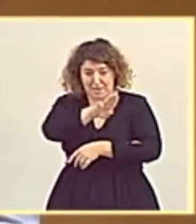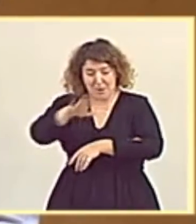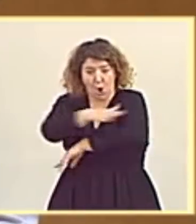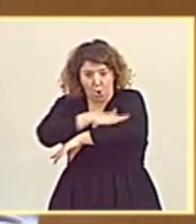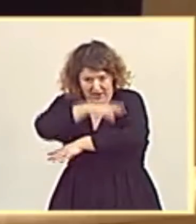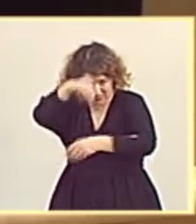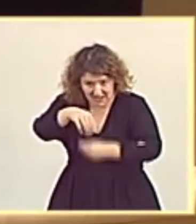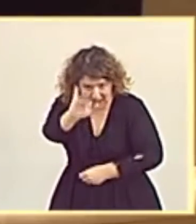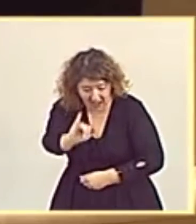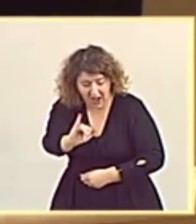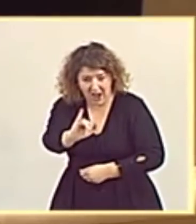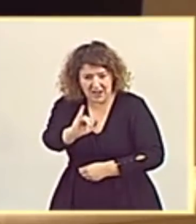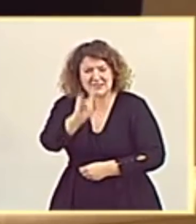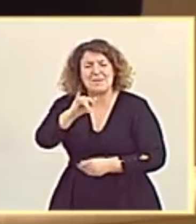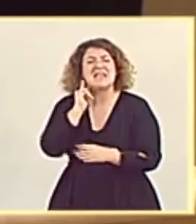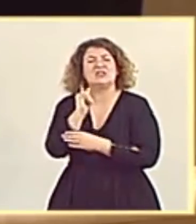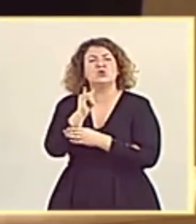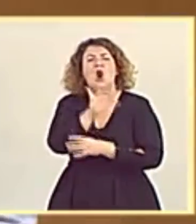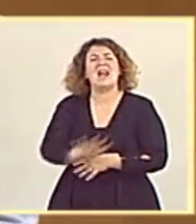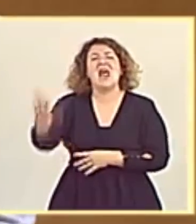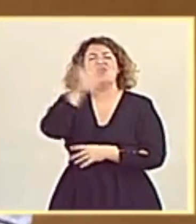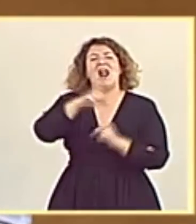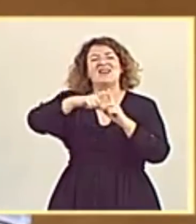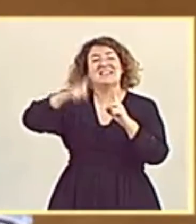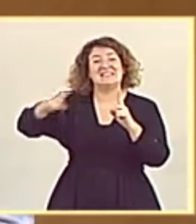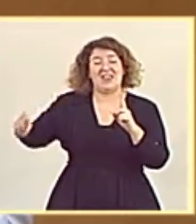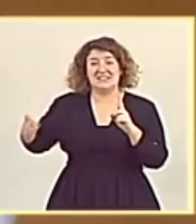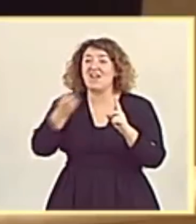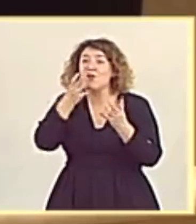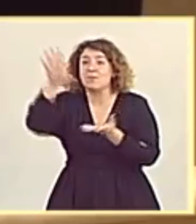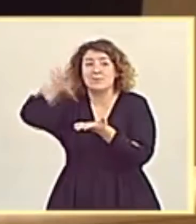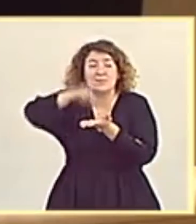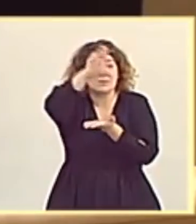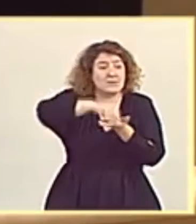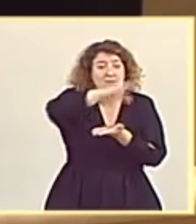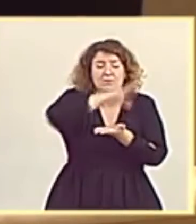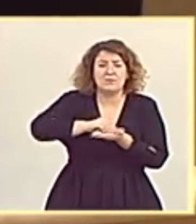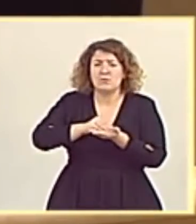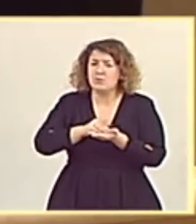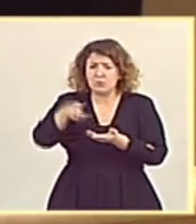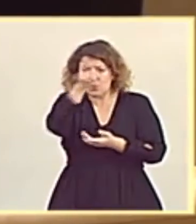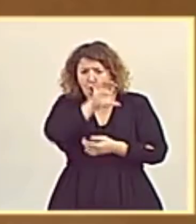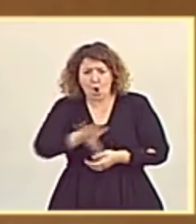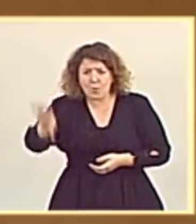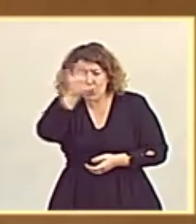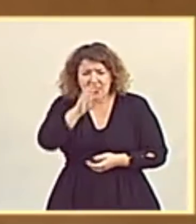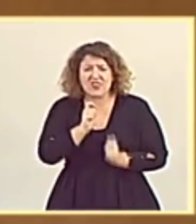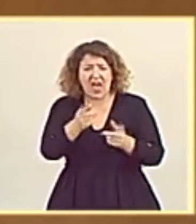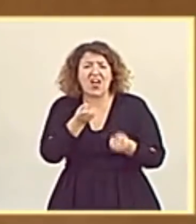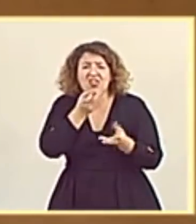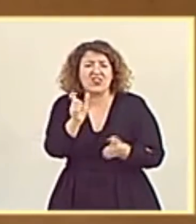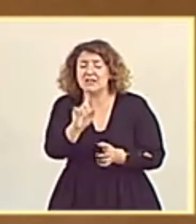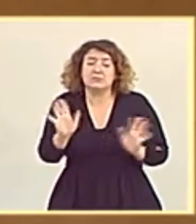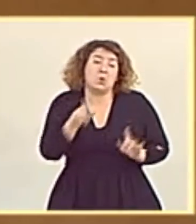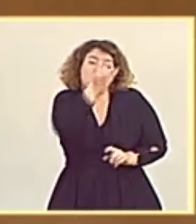señor Maroto, y el Instituto Nacional de Estadística. ¿Ahora ustedes no proporcionan cifras? Pues si el señor Maroto